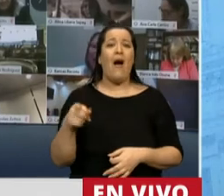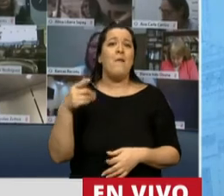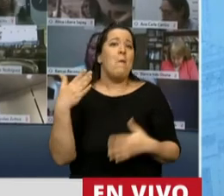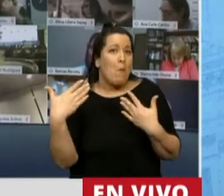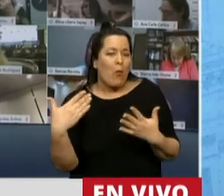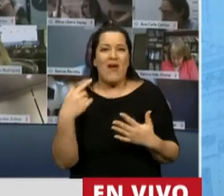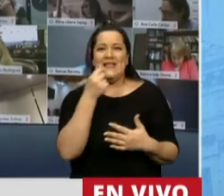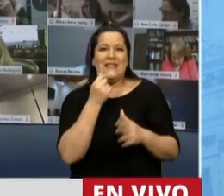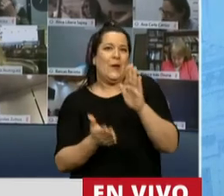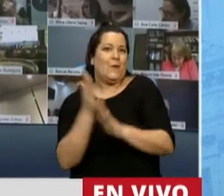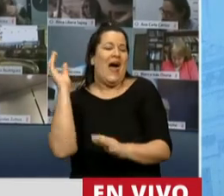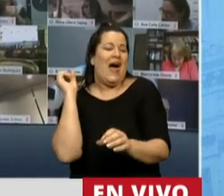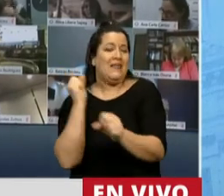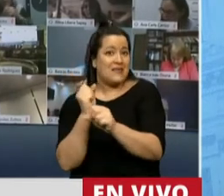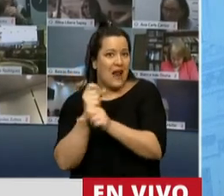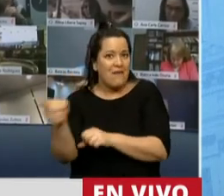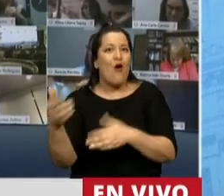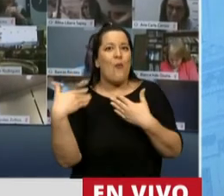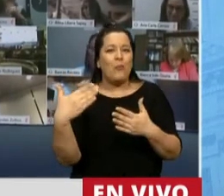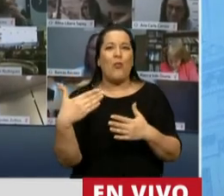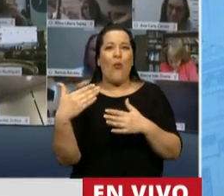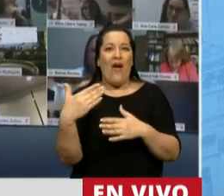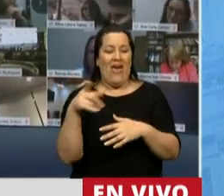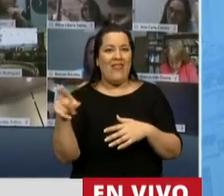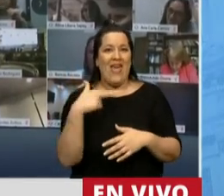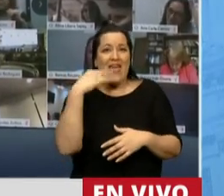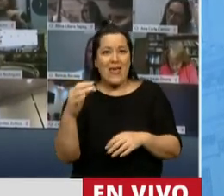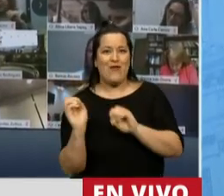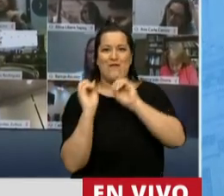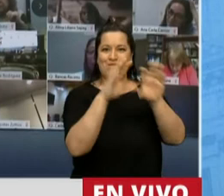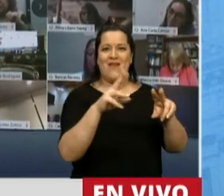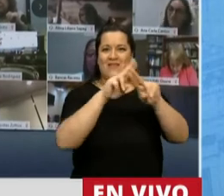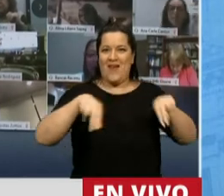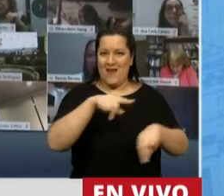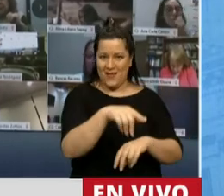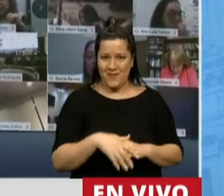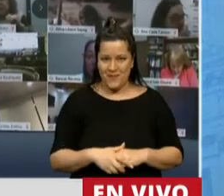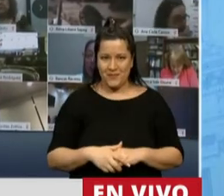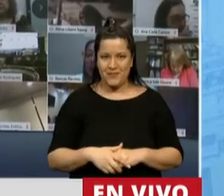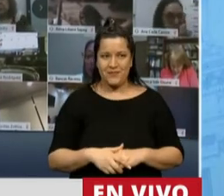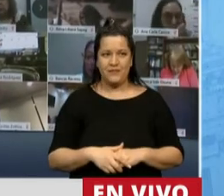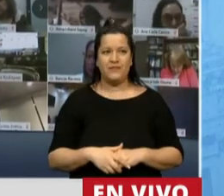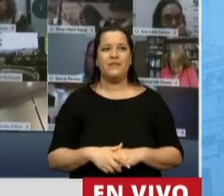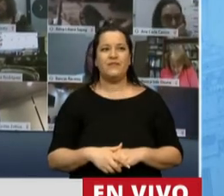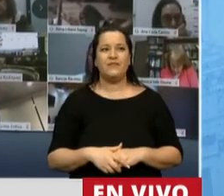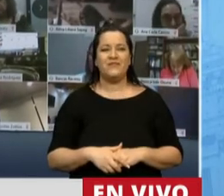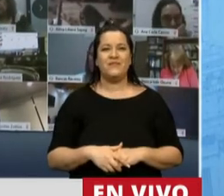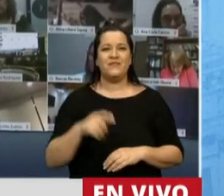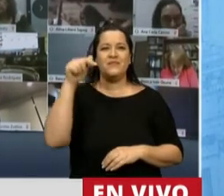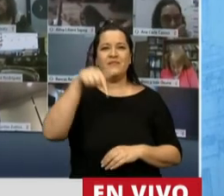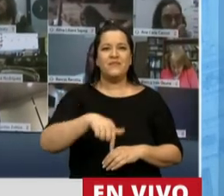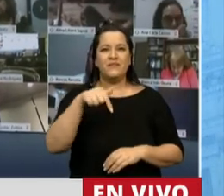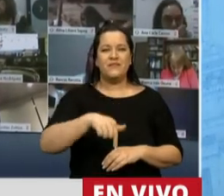puedan tener un establecimiento educativo en donde llevar a sus hijos más chiquitos. Y hoy, Presidente, en esta